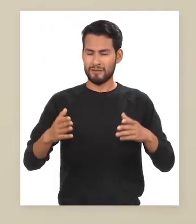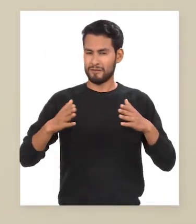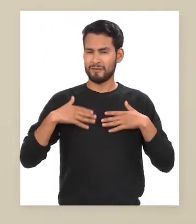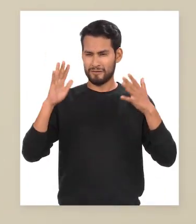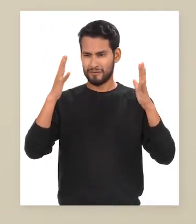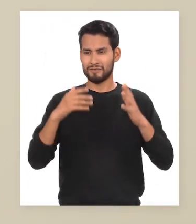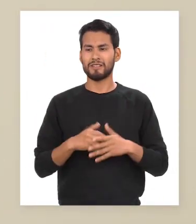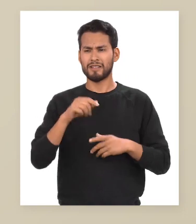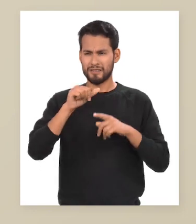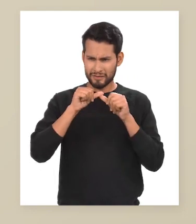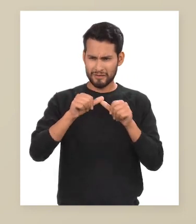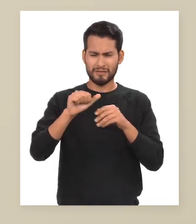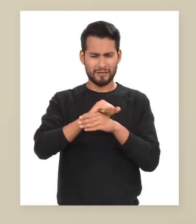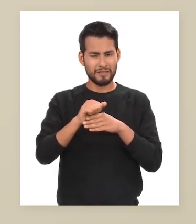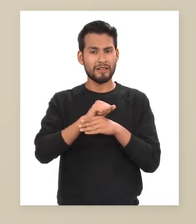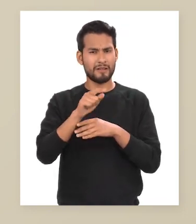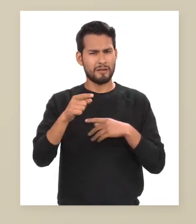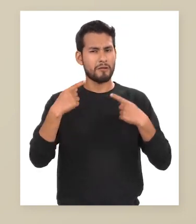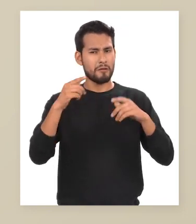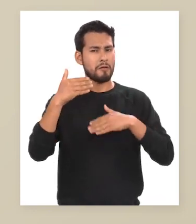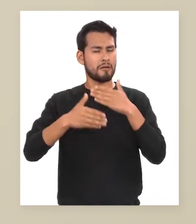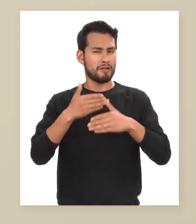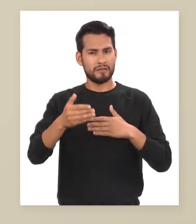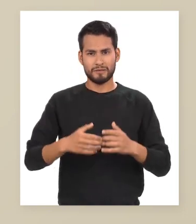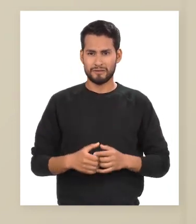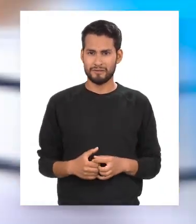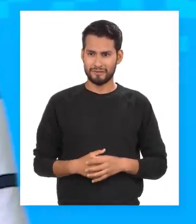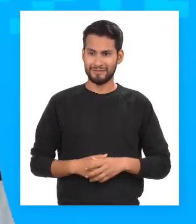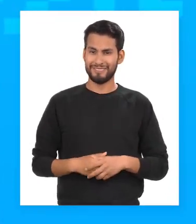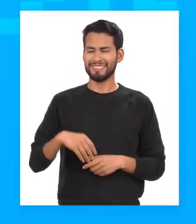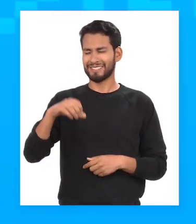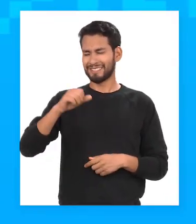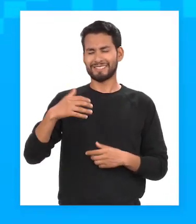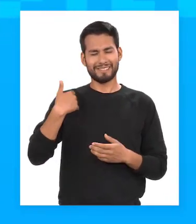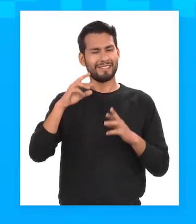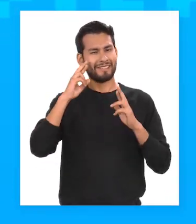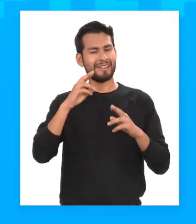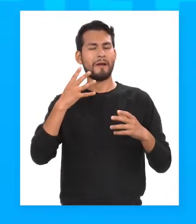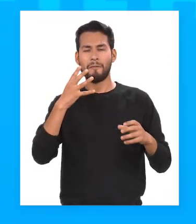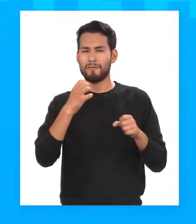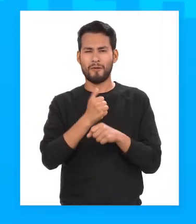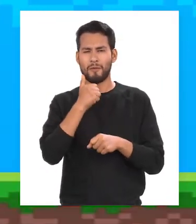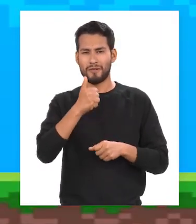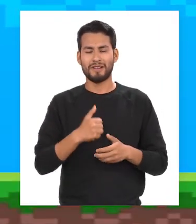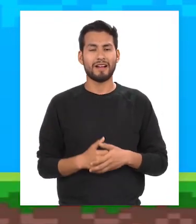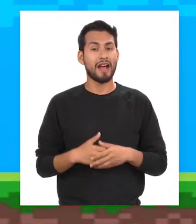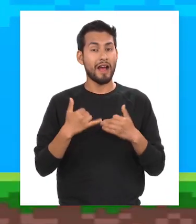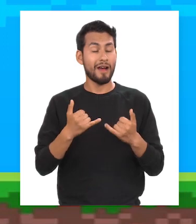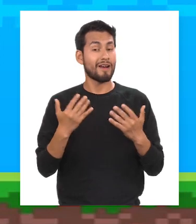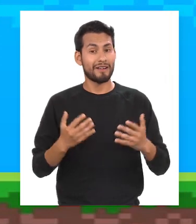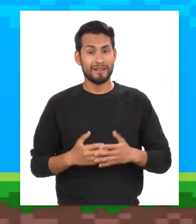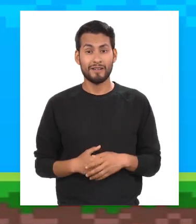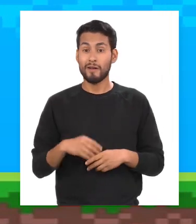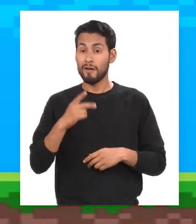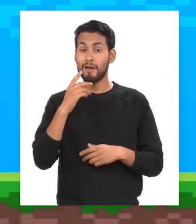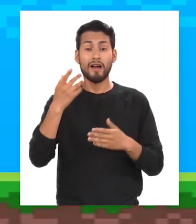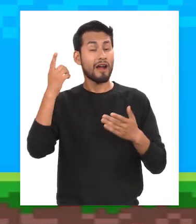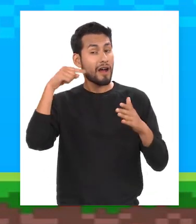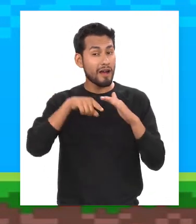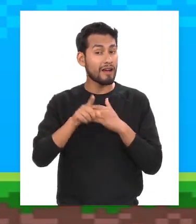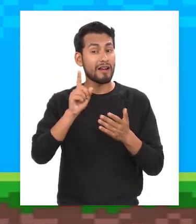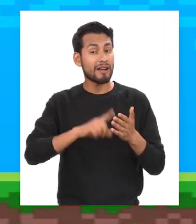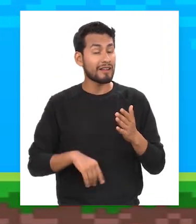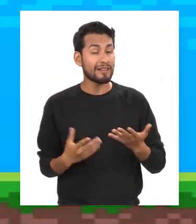Los felicito. Sigan practicando y les irá así de bien. Sabía que lo haríamos excelente. Ahora sí, chicos, nos toca